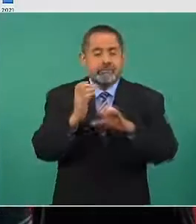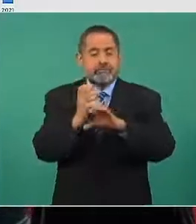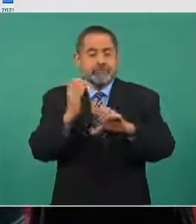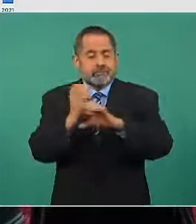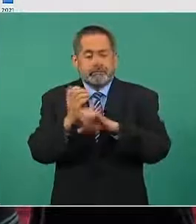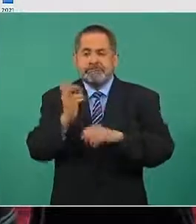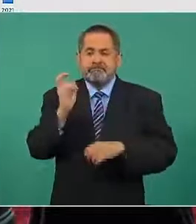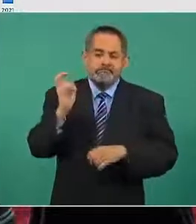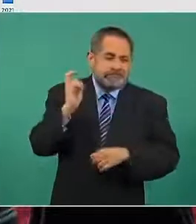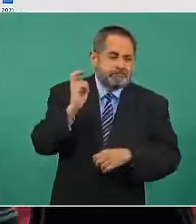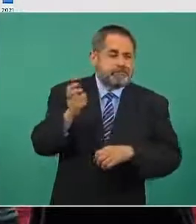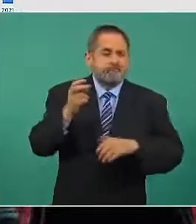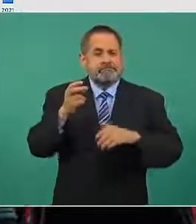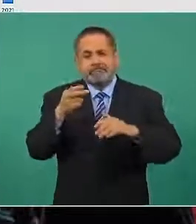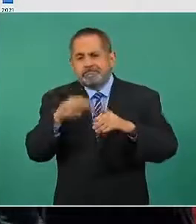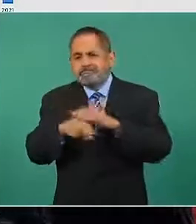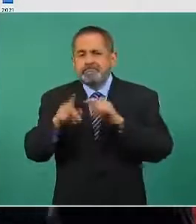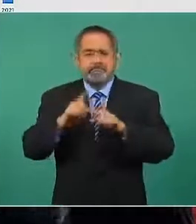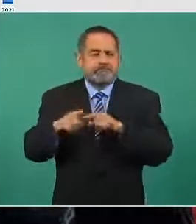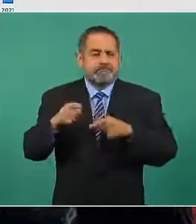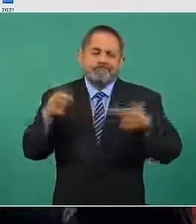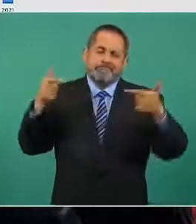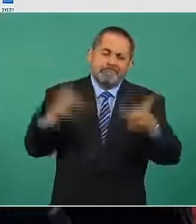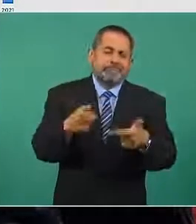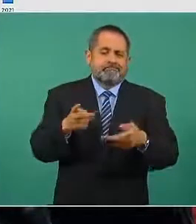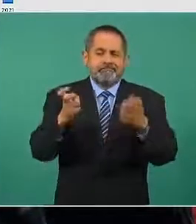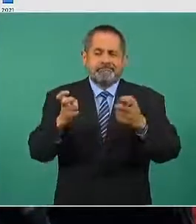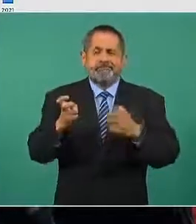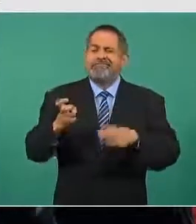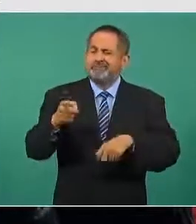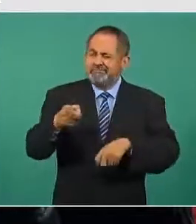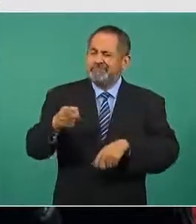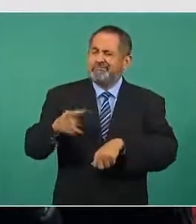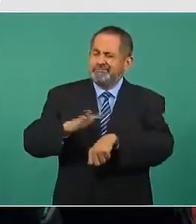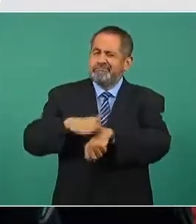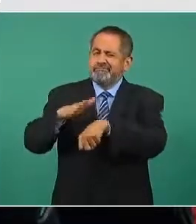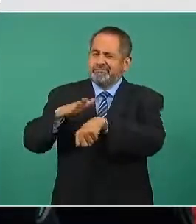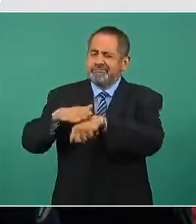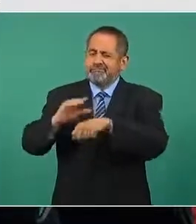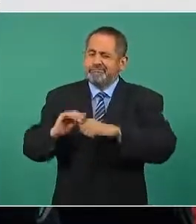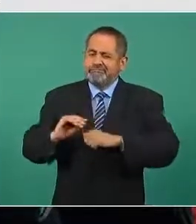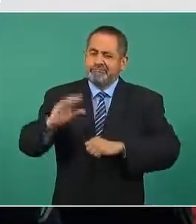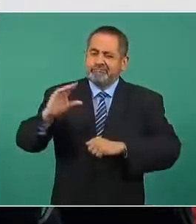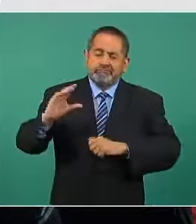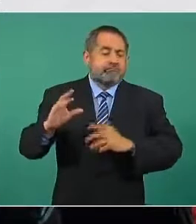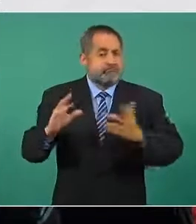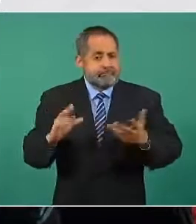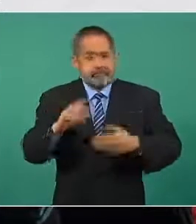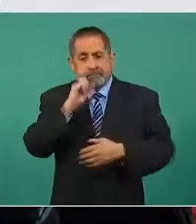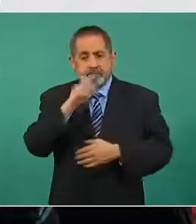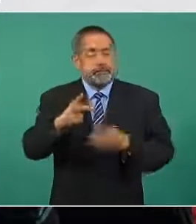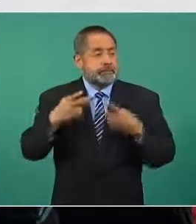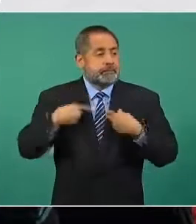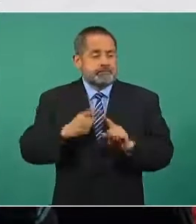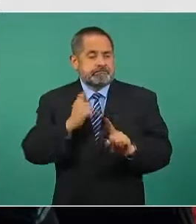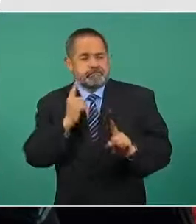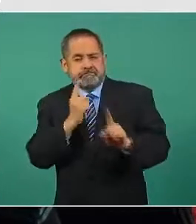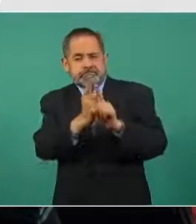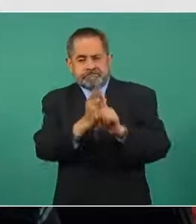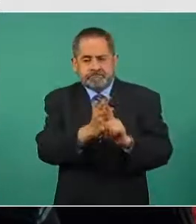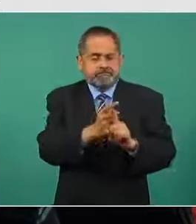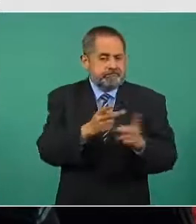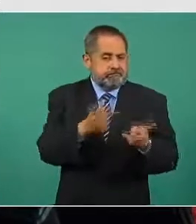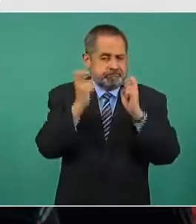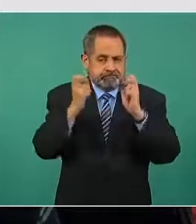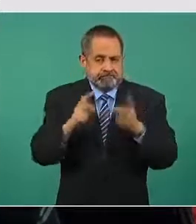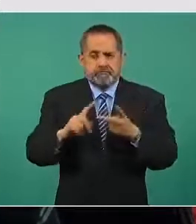colectivo que va a la alza y también el robo a transeúnte el